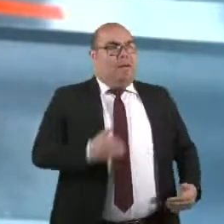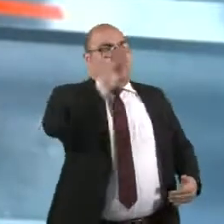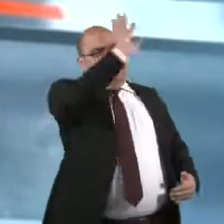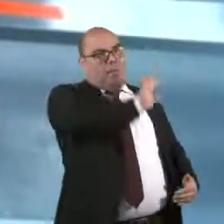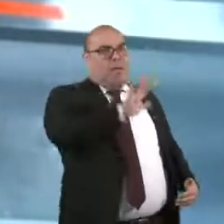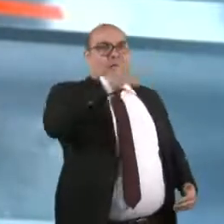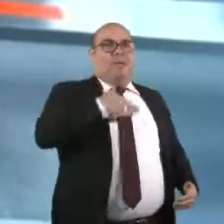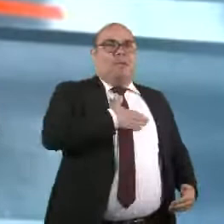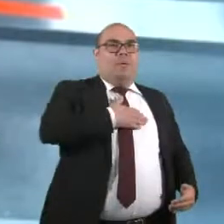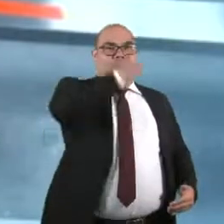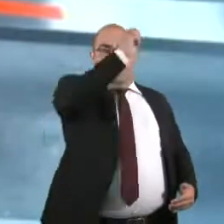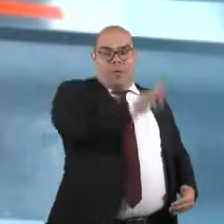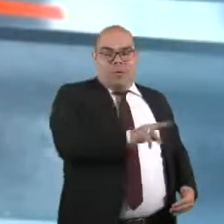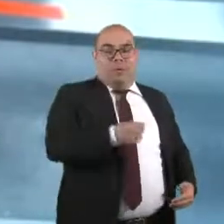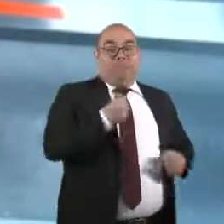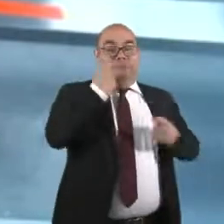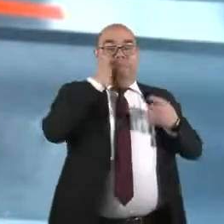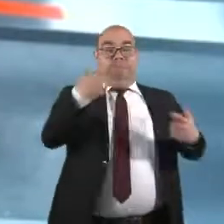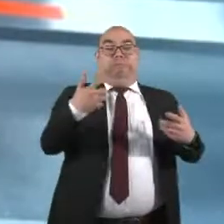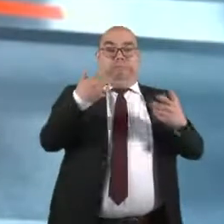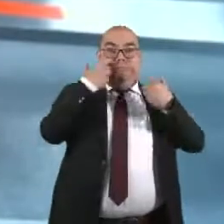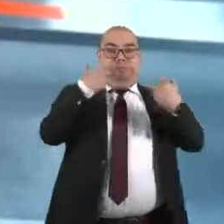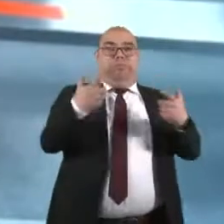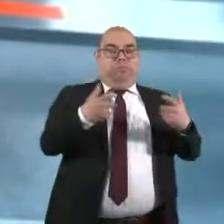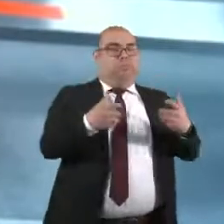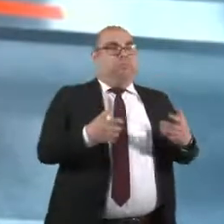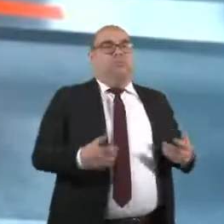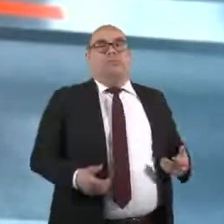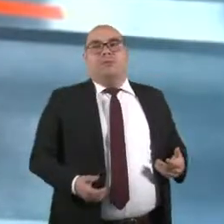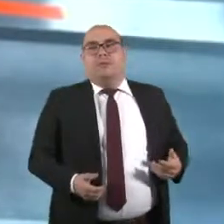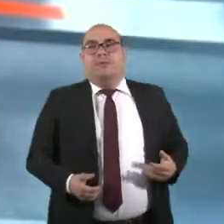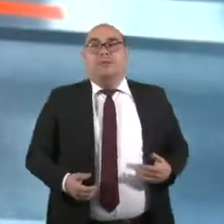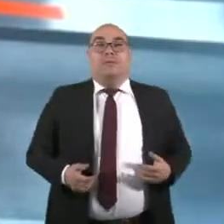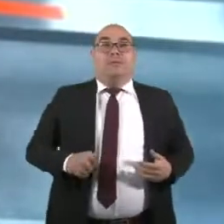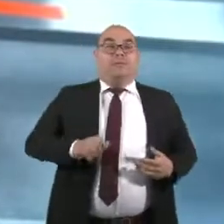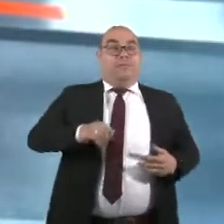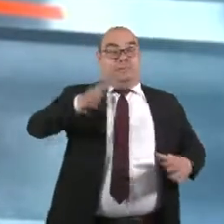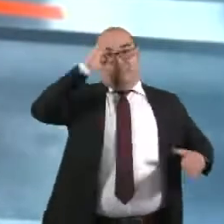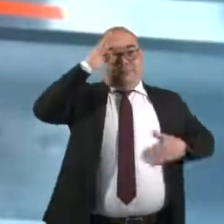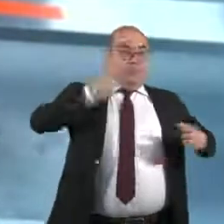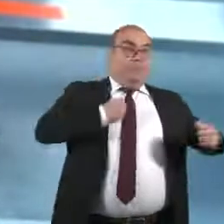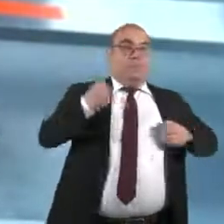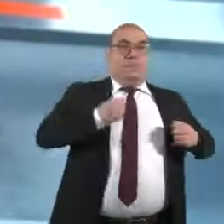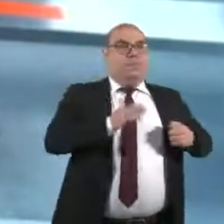cosa impresionante. Dicen los comandantes Castaño hay que buscar a alguien que financie quienes han